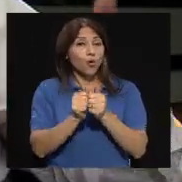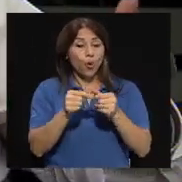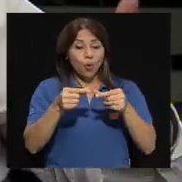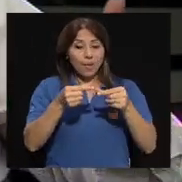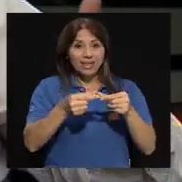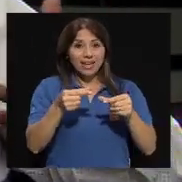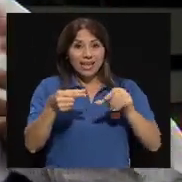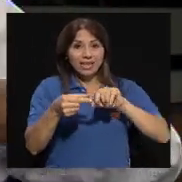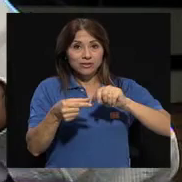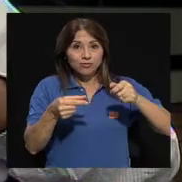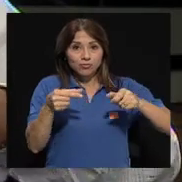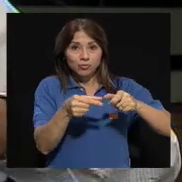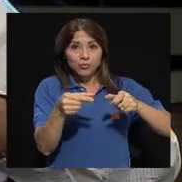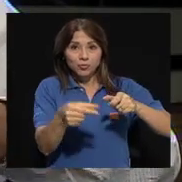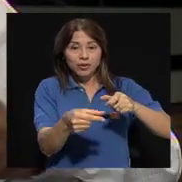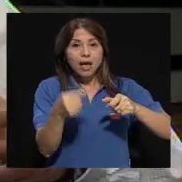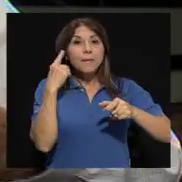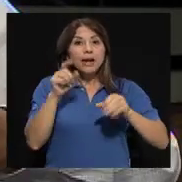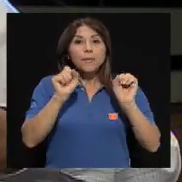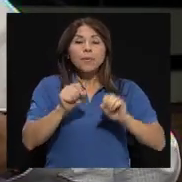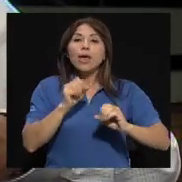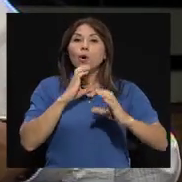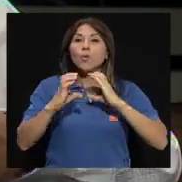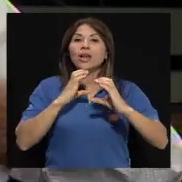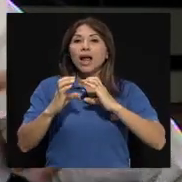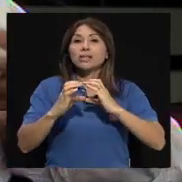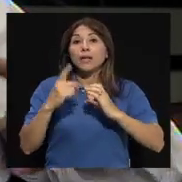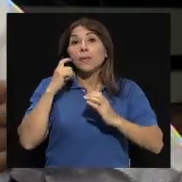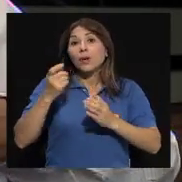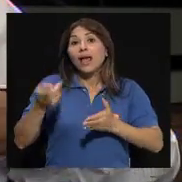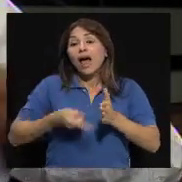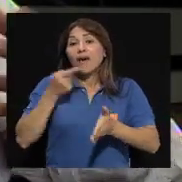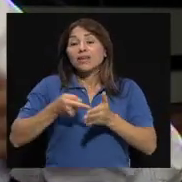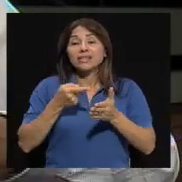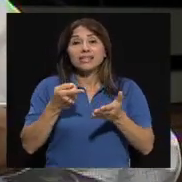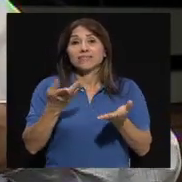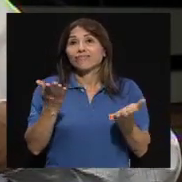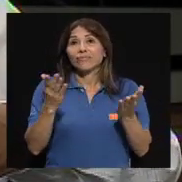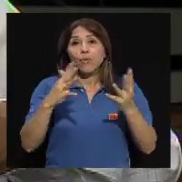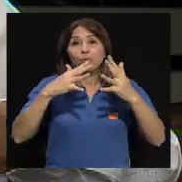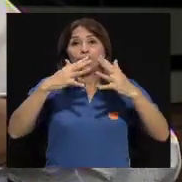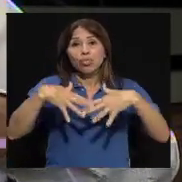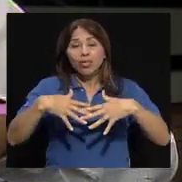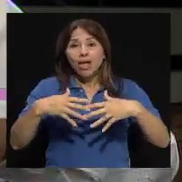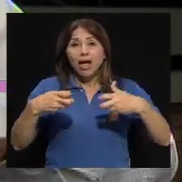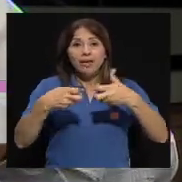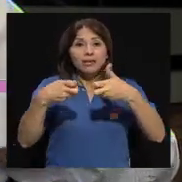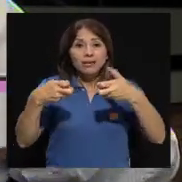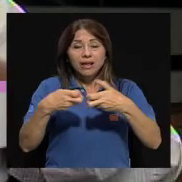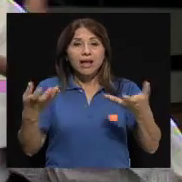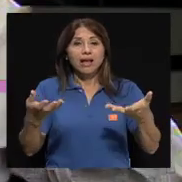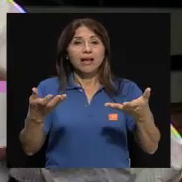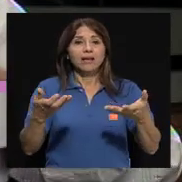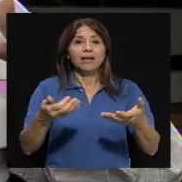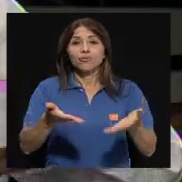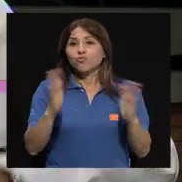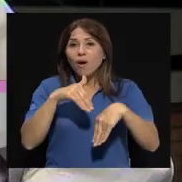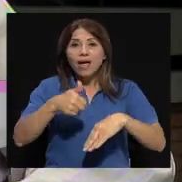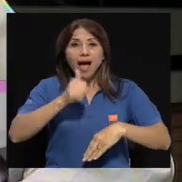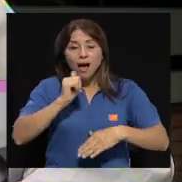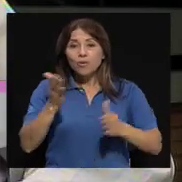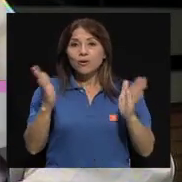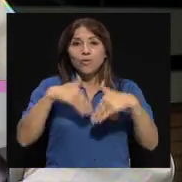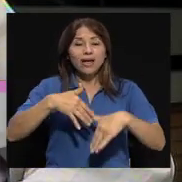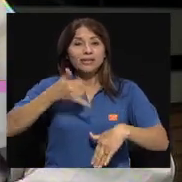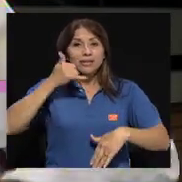que puede que falle en las fuentes de energía, ¿verdad? Vitales, agua, luz, gas, algunos casos, teléfonos, celulares o